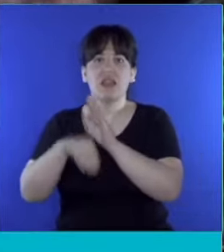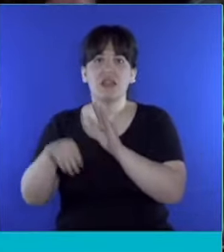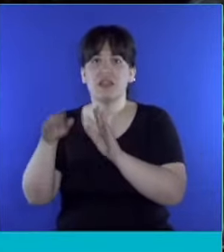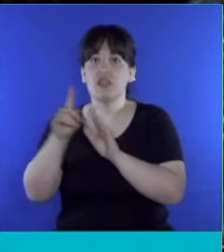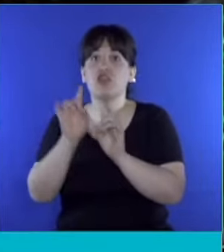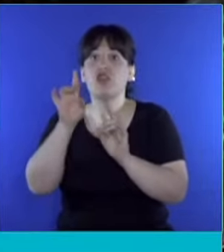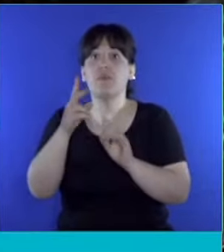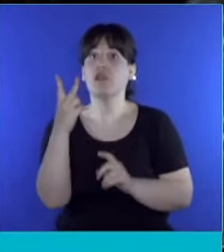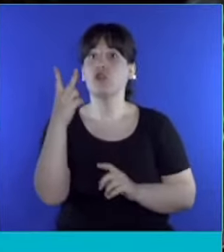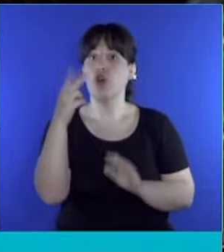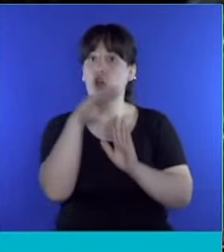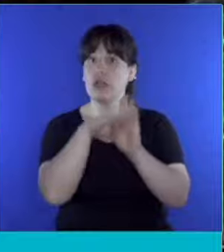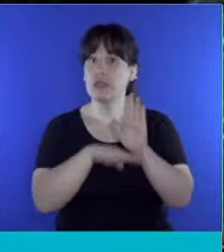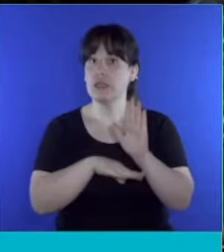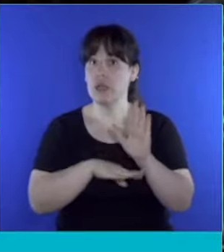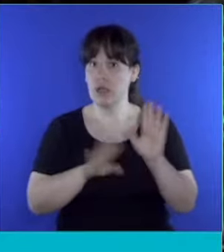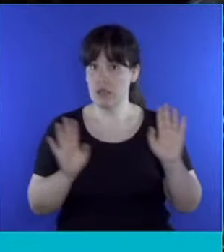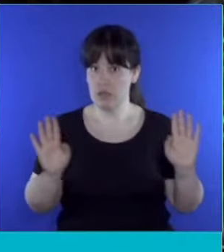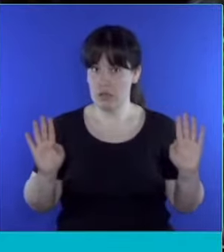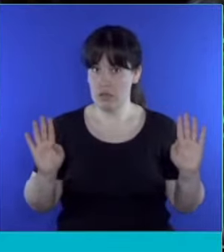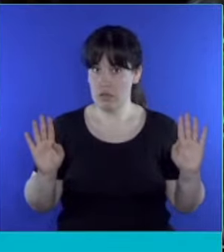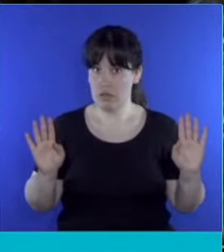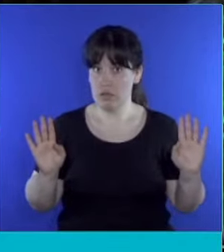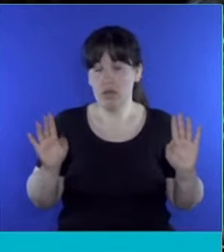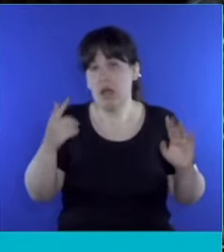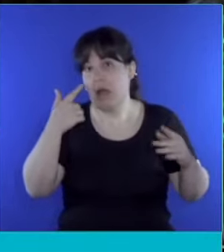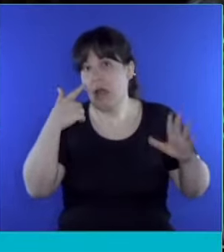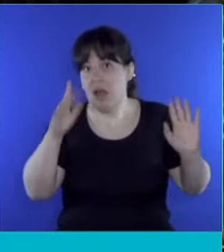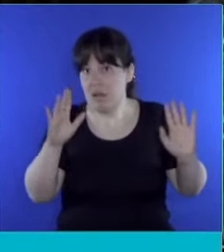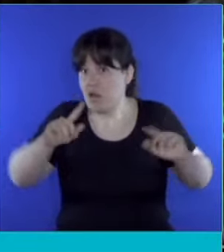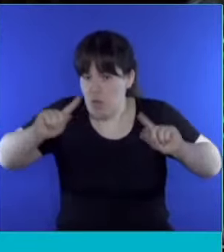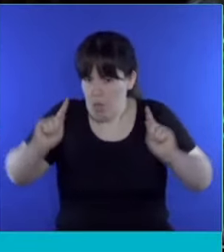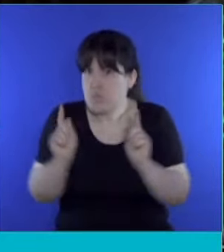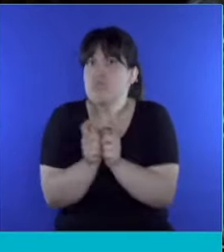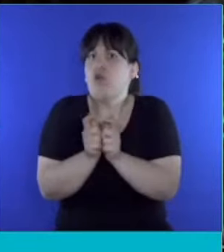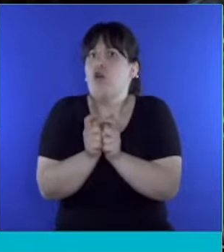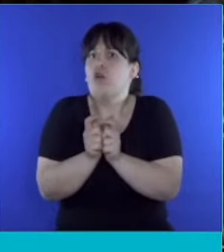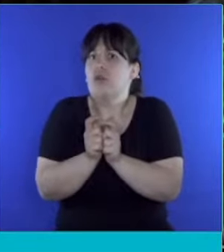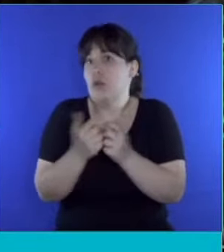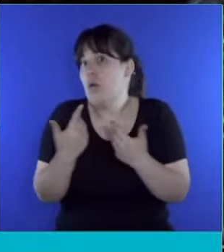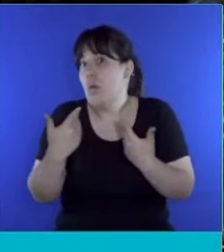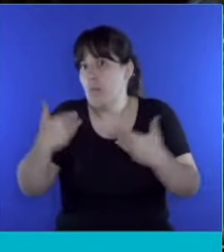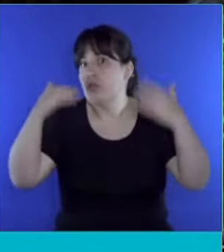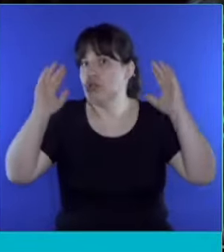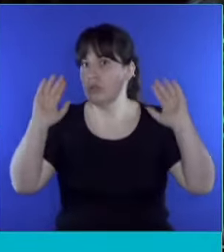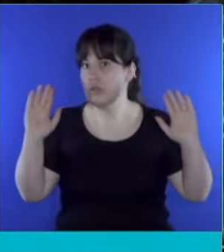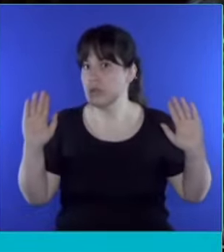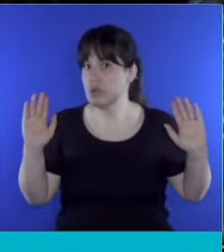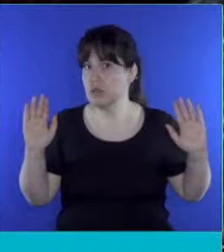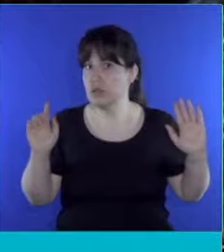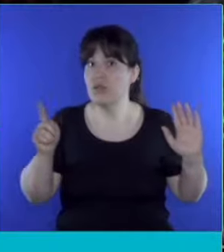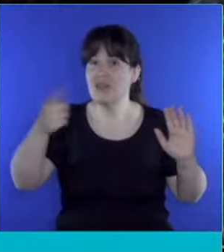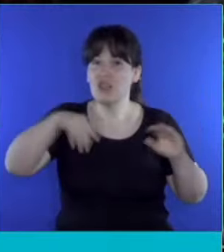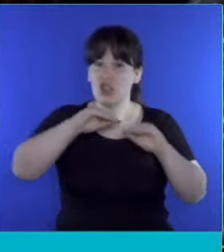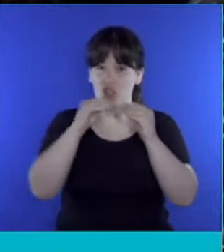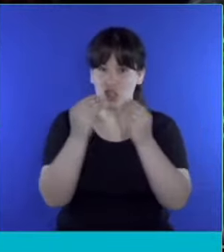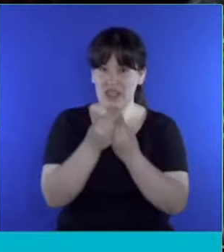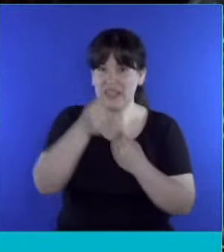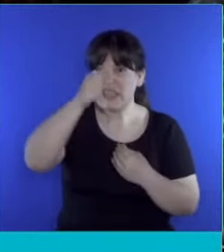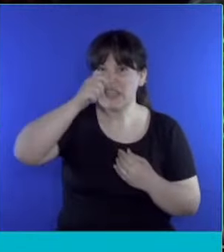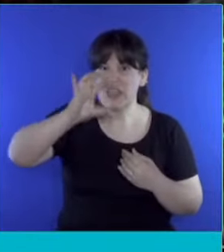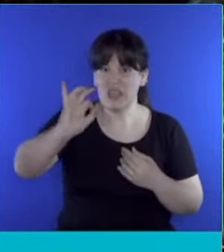solo dos listas. O sea, una previsión bastante acotada, posible perfectamente. Eso daría 60